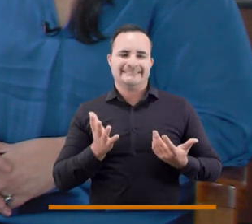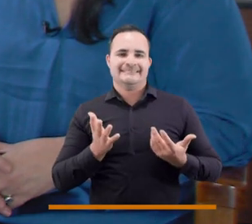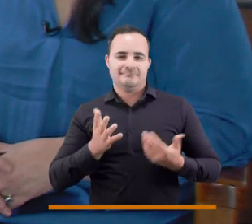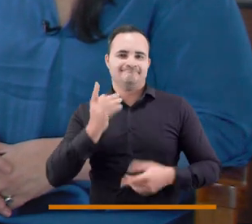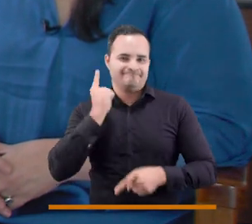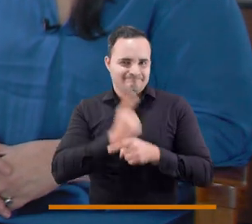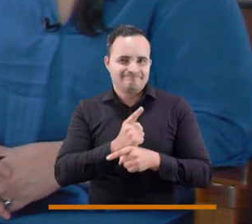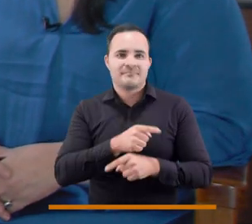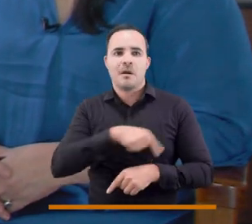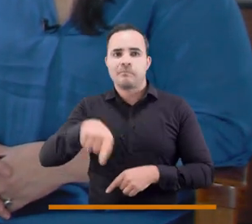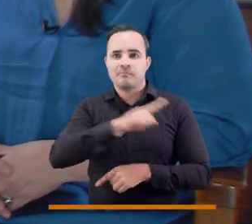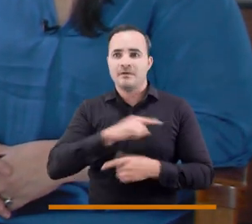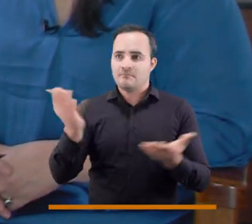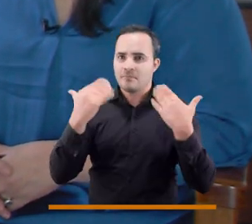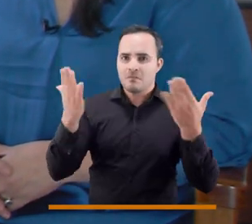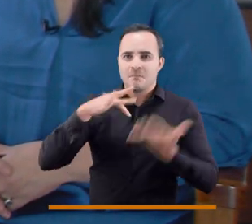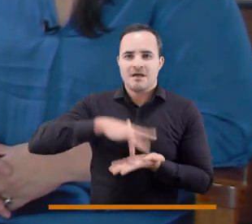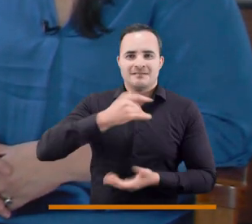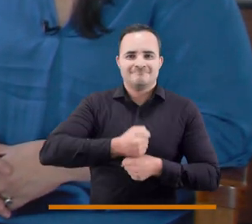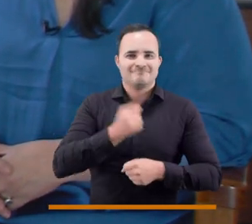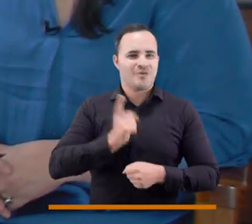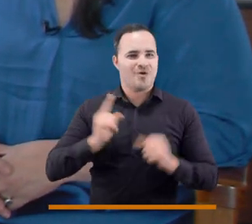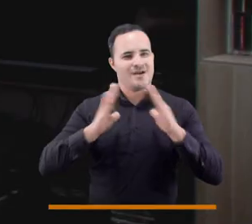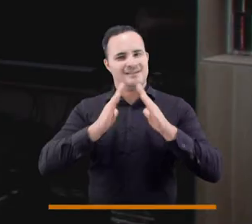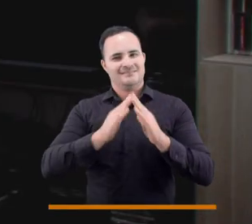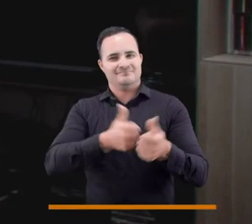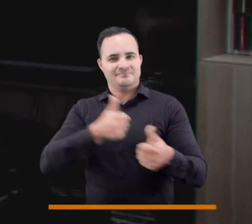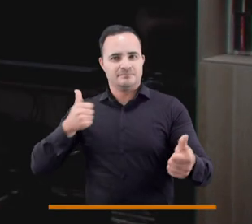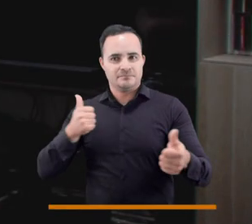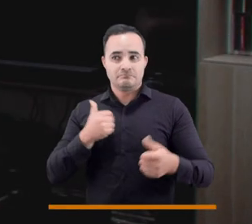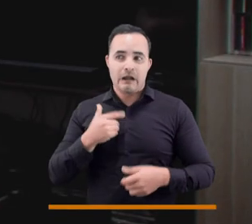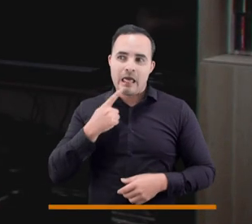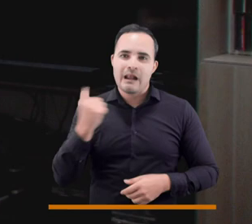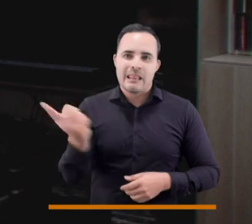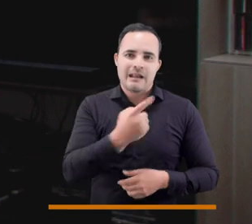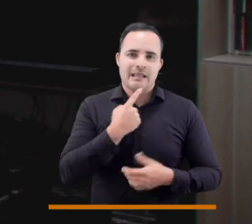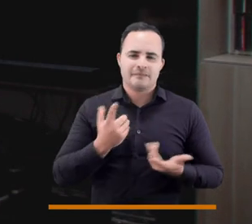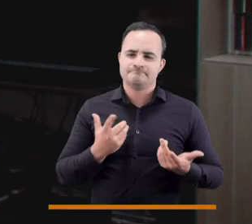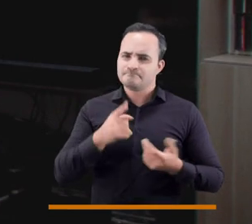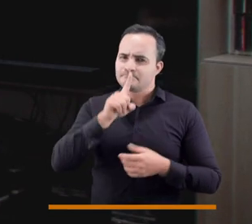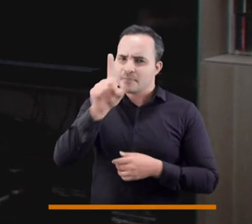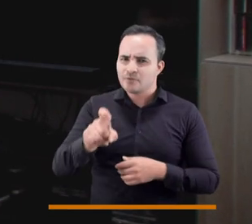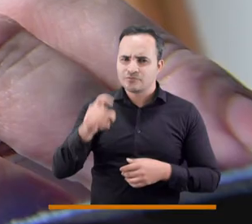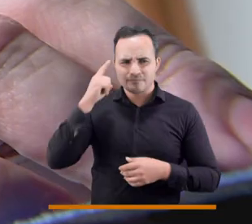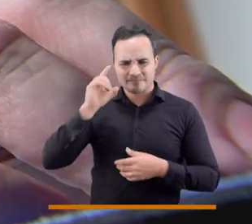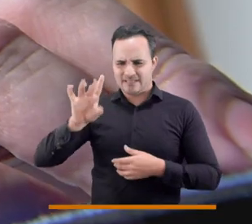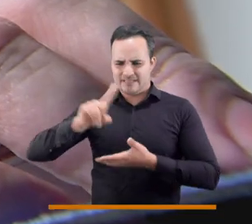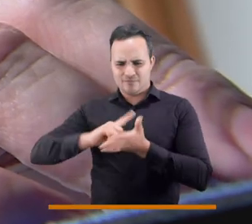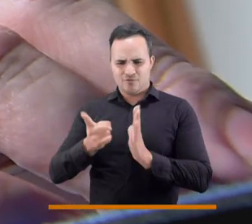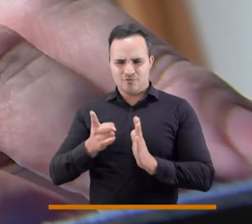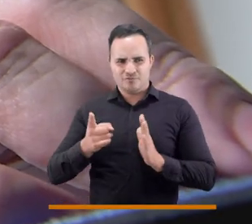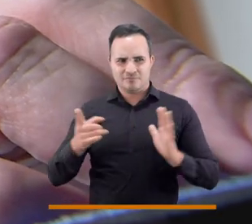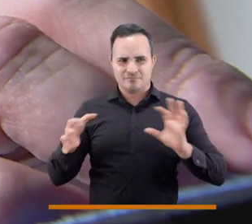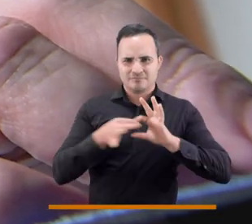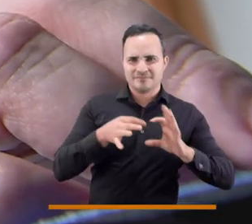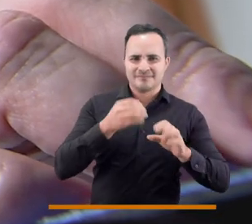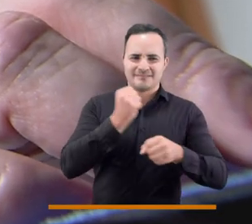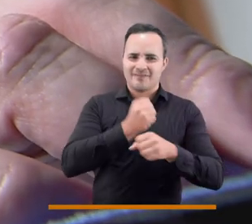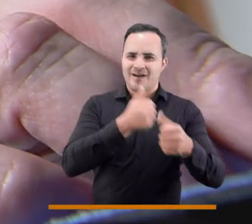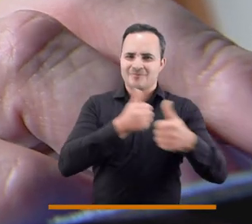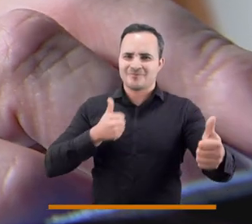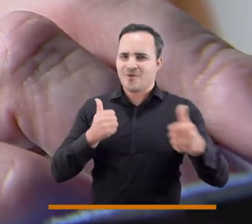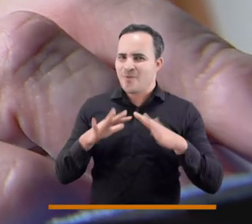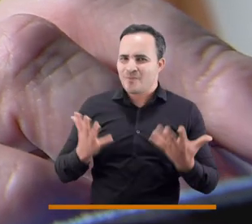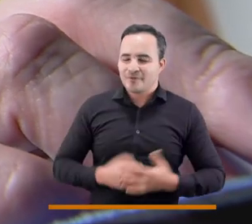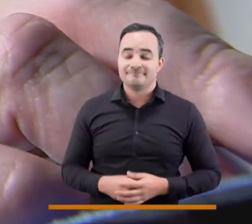vacías porque nos empezó a gustar mucho trabajar desde casa. ¿Cómo conversa el teletrabajo con la ciudad de 15 minutos? Es